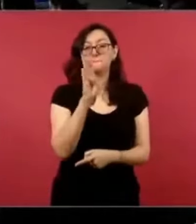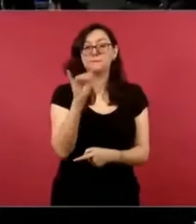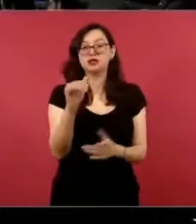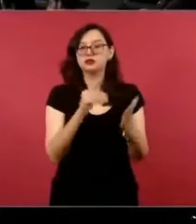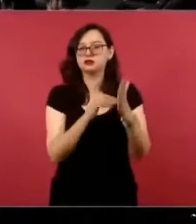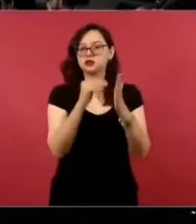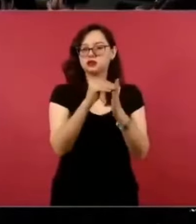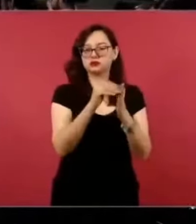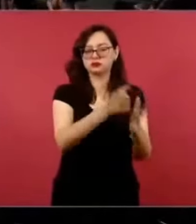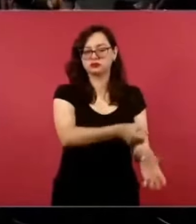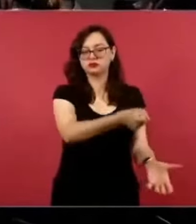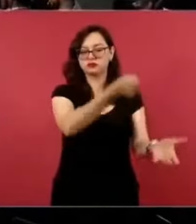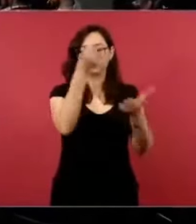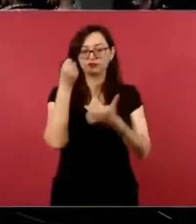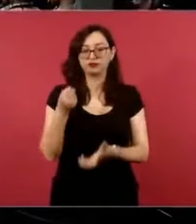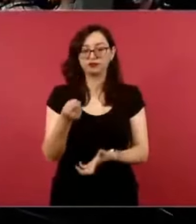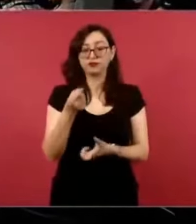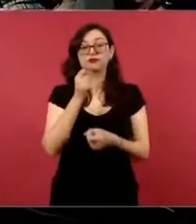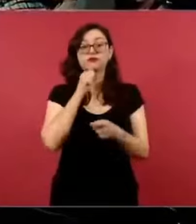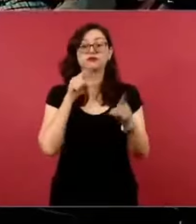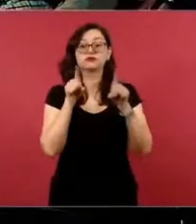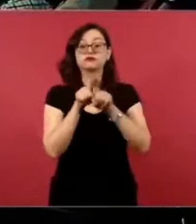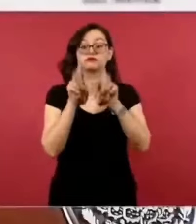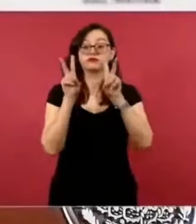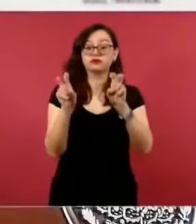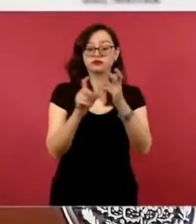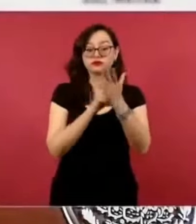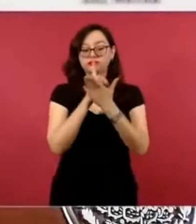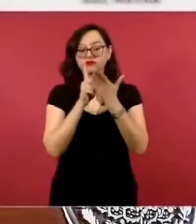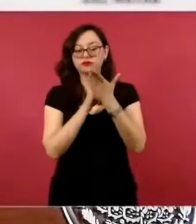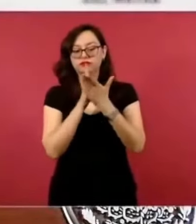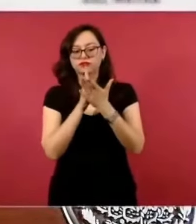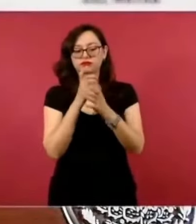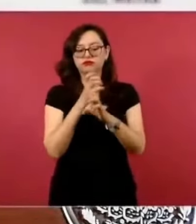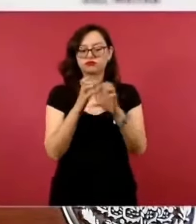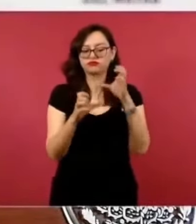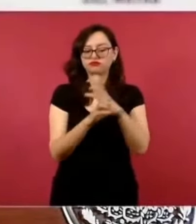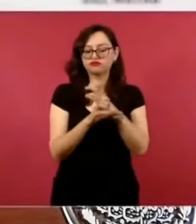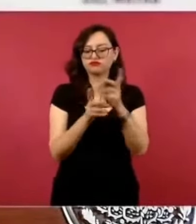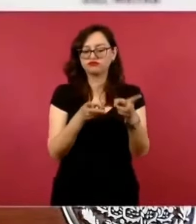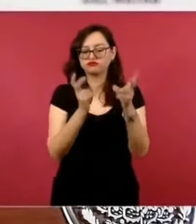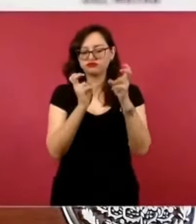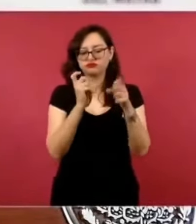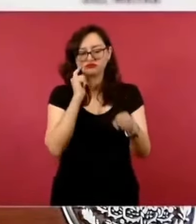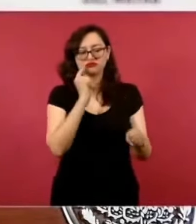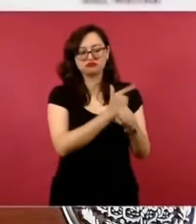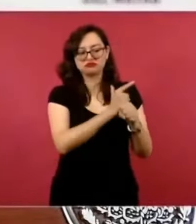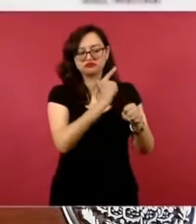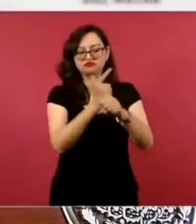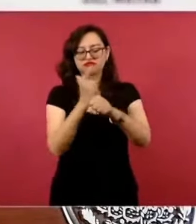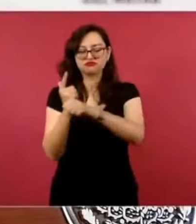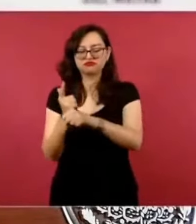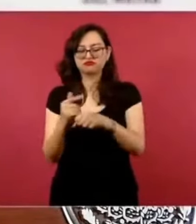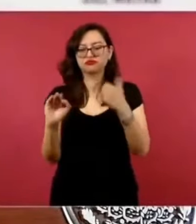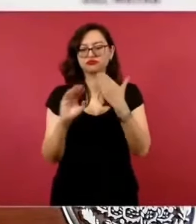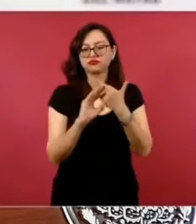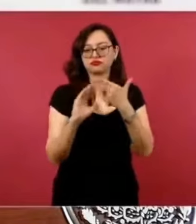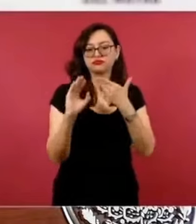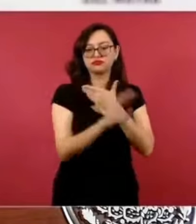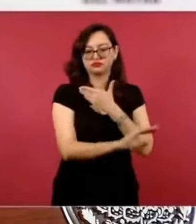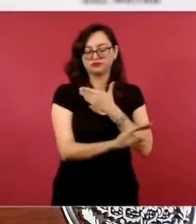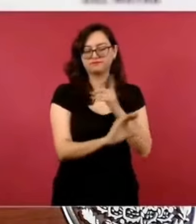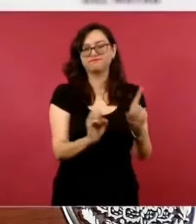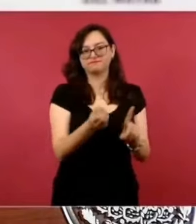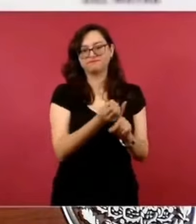contrabando, el tráfico de droga, y se está poniendo orden,